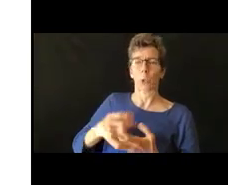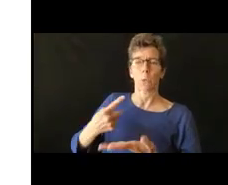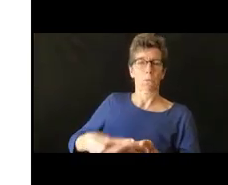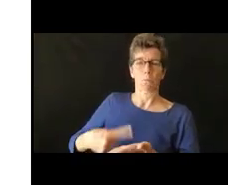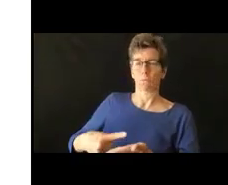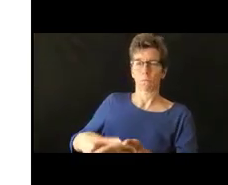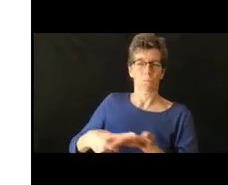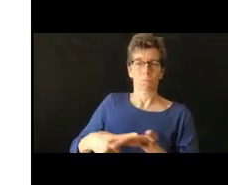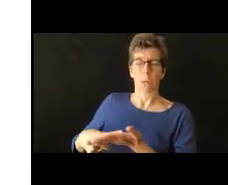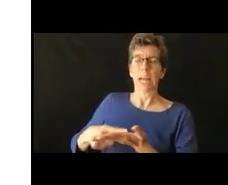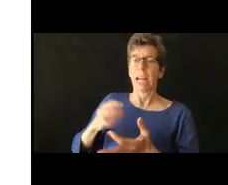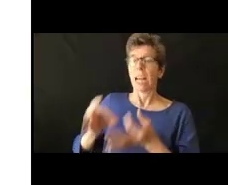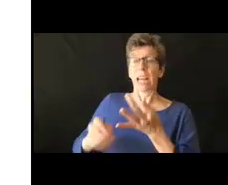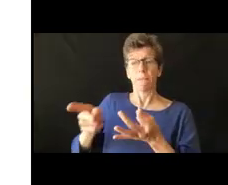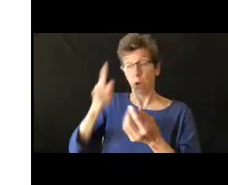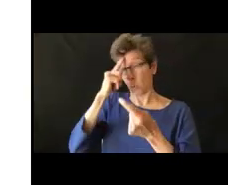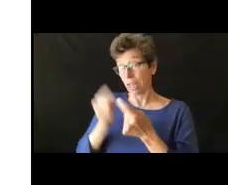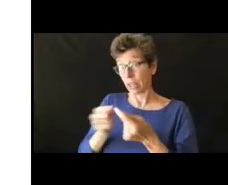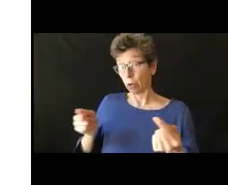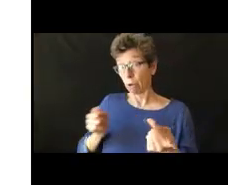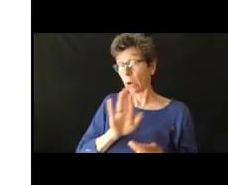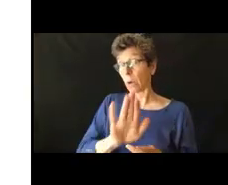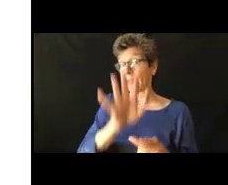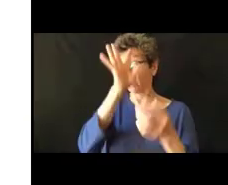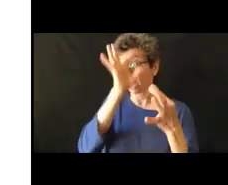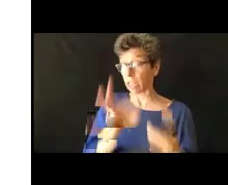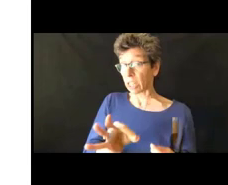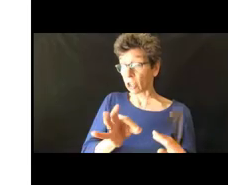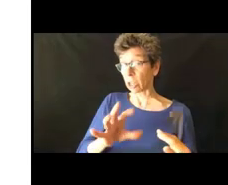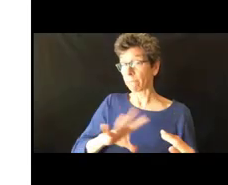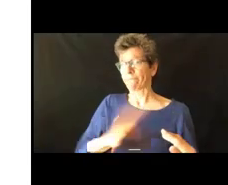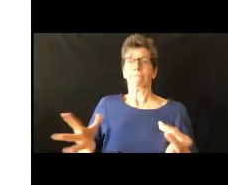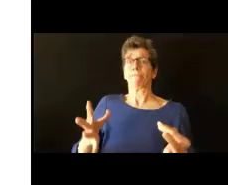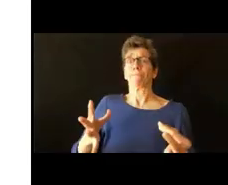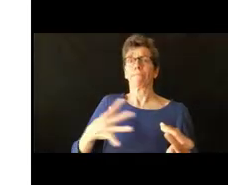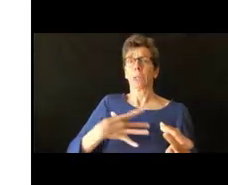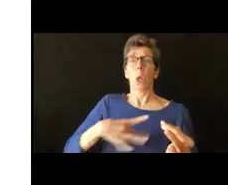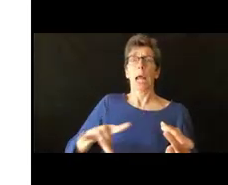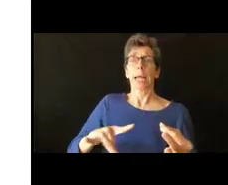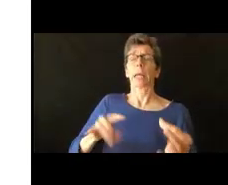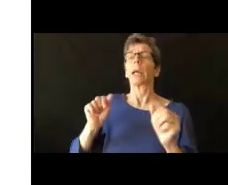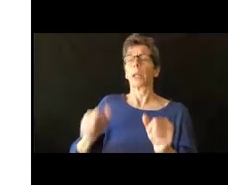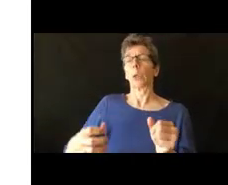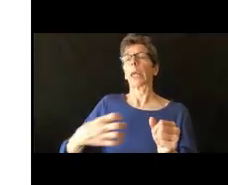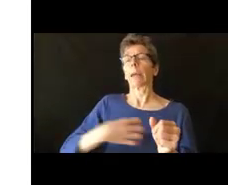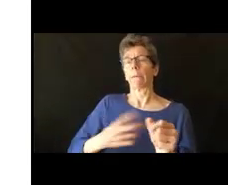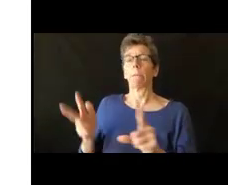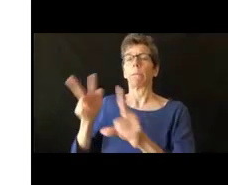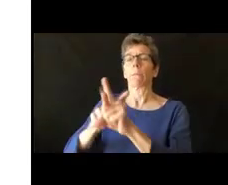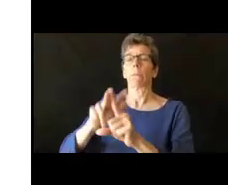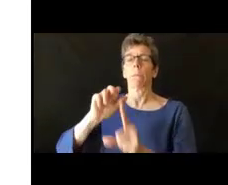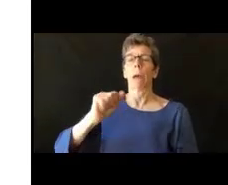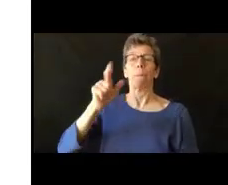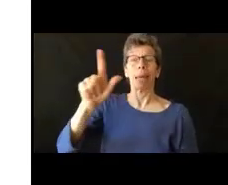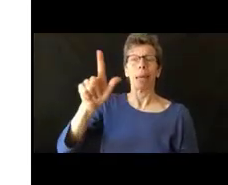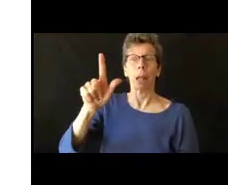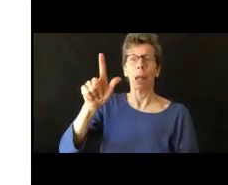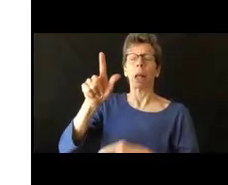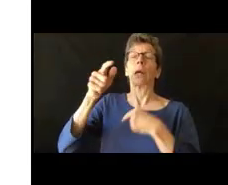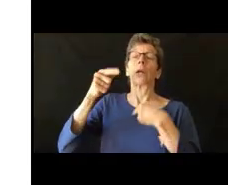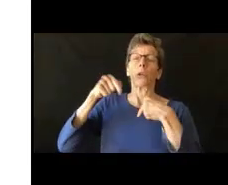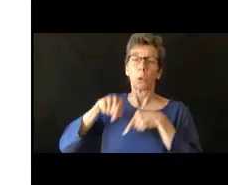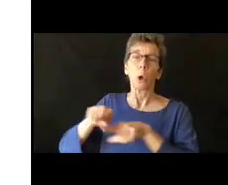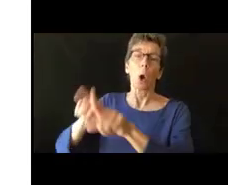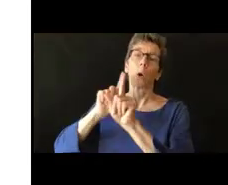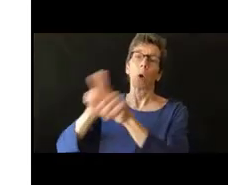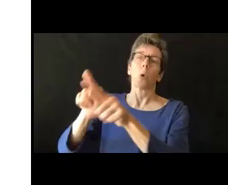entonces ellos dan, podemos, porque ellos dan una decisión oficial y entonces ya se va, si no nos gusta, se apela en